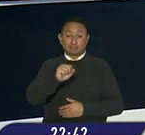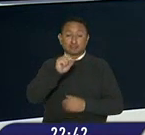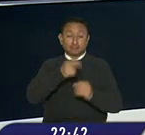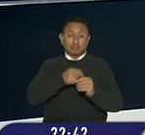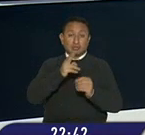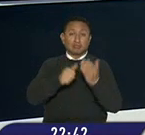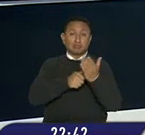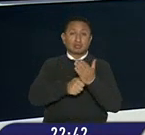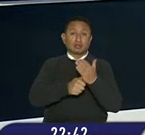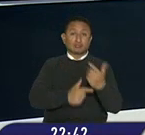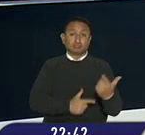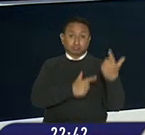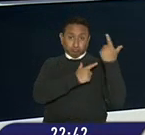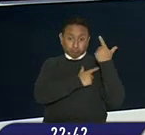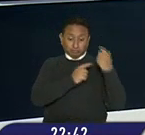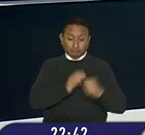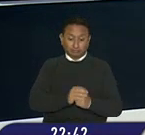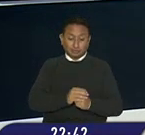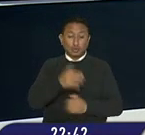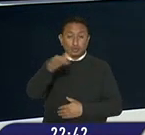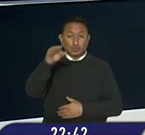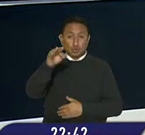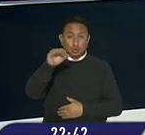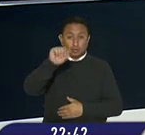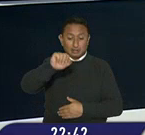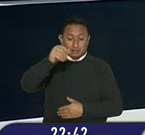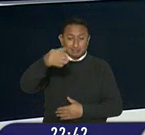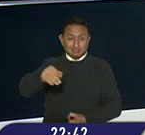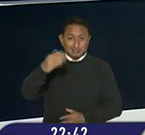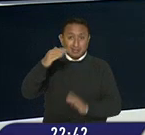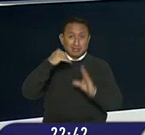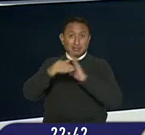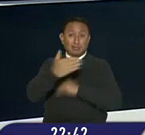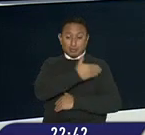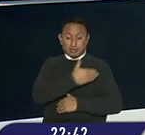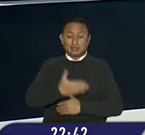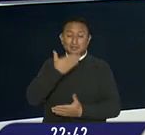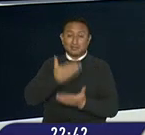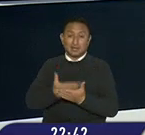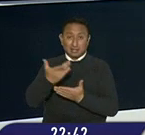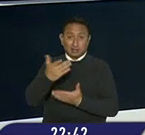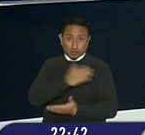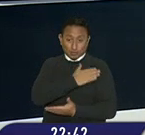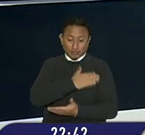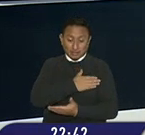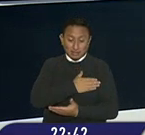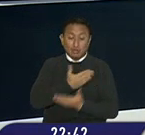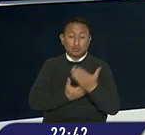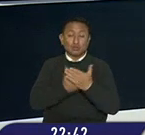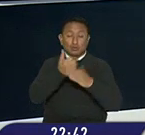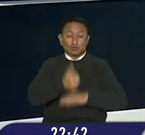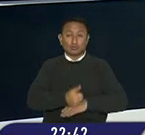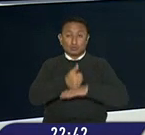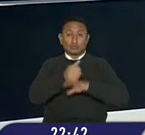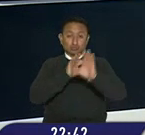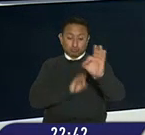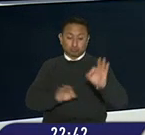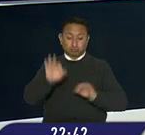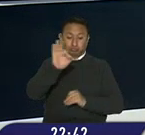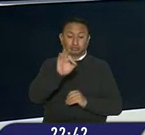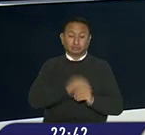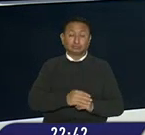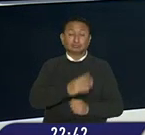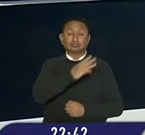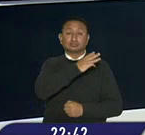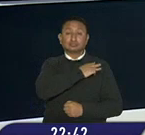defensa en un documento agradeció al presidente Guillermo Lazo por la confianza el nuevo titular de esta cartera de estado es el